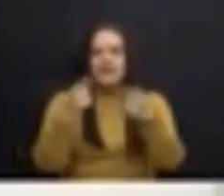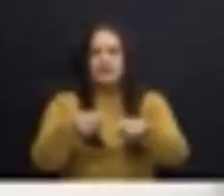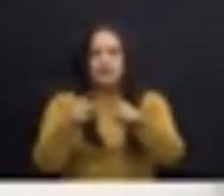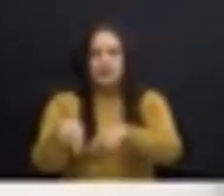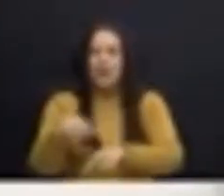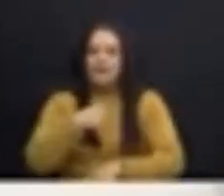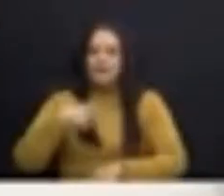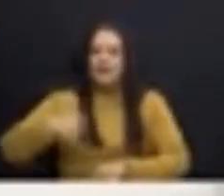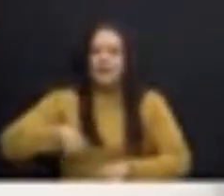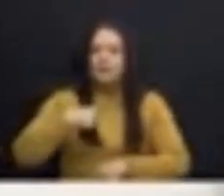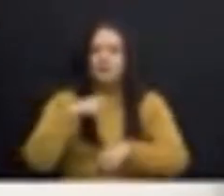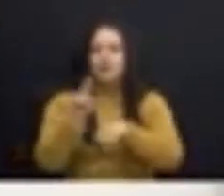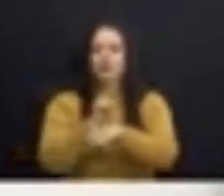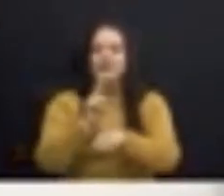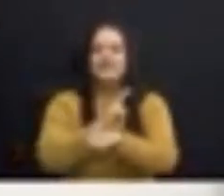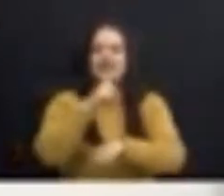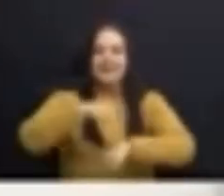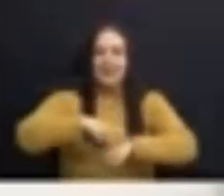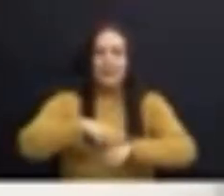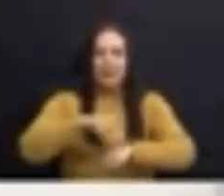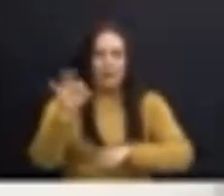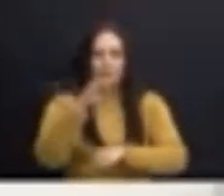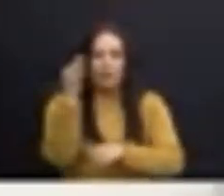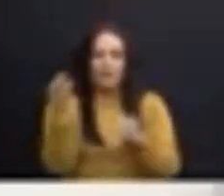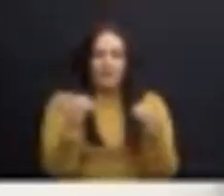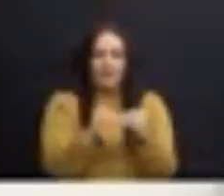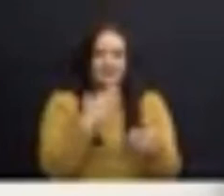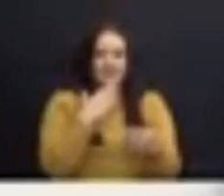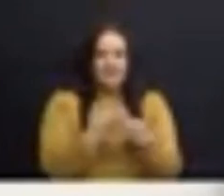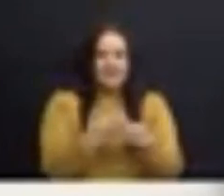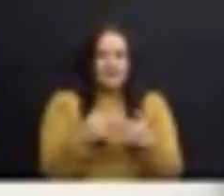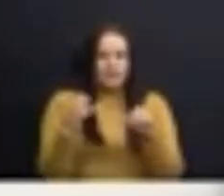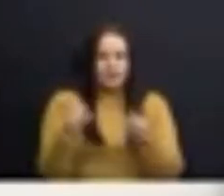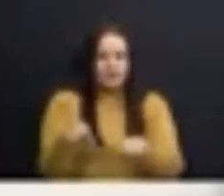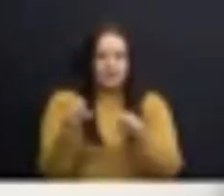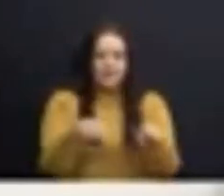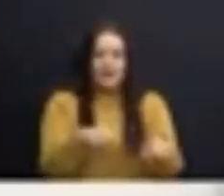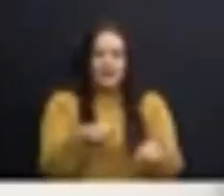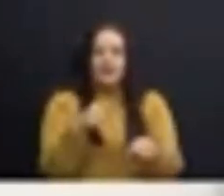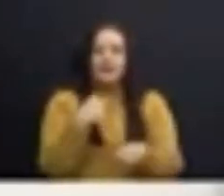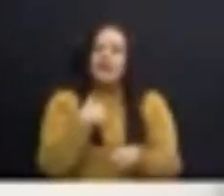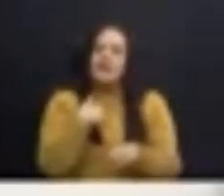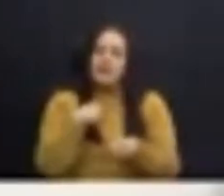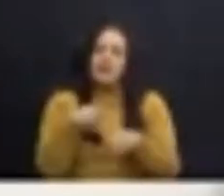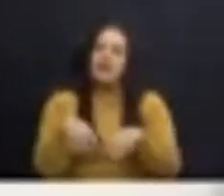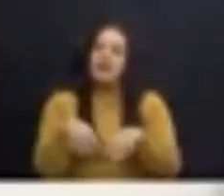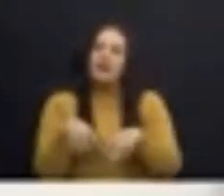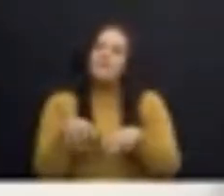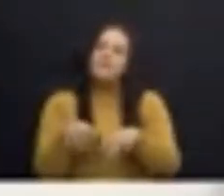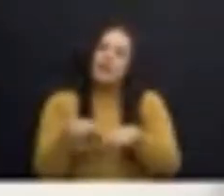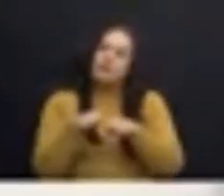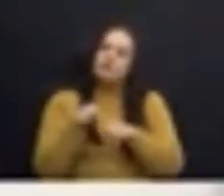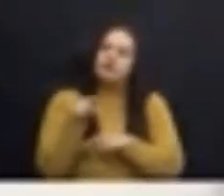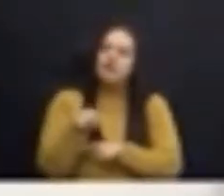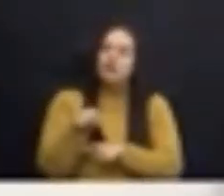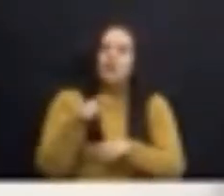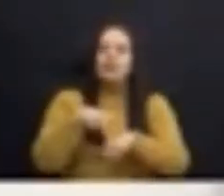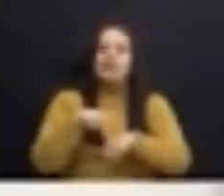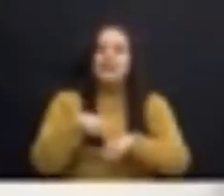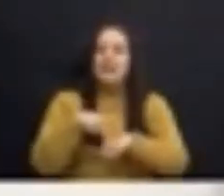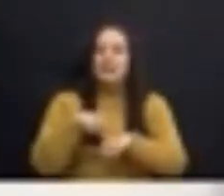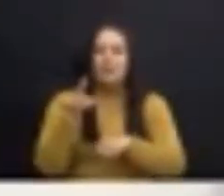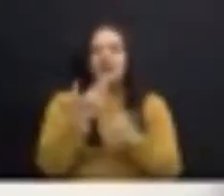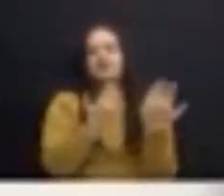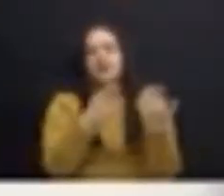he utilizado el tiempo de la manera más eficiente posible y me reservo el resto del tiempo que espero no